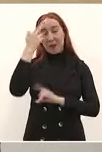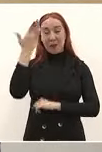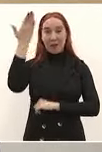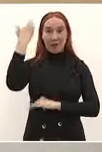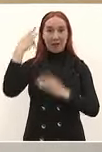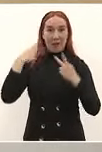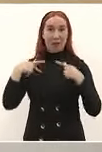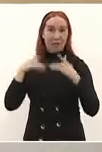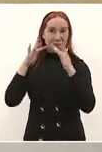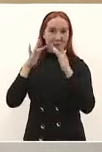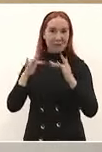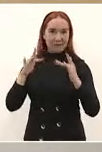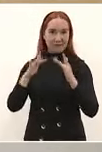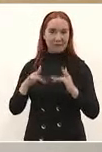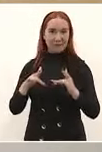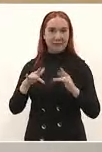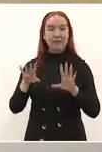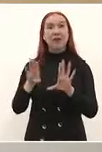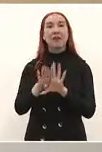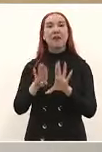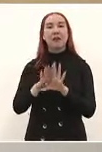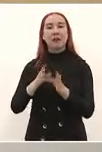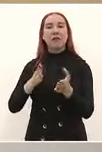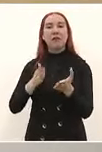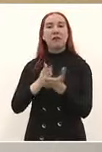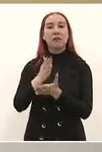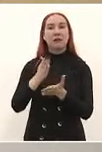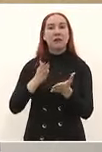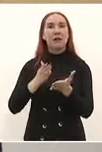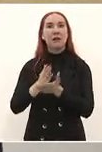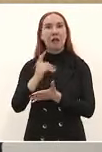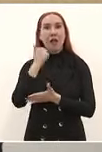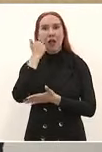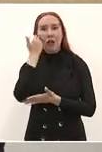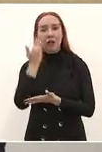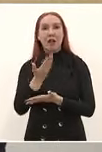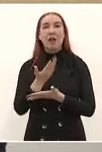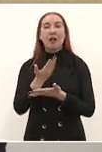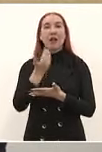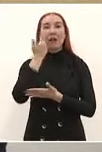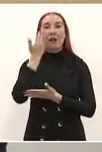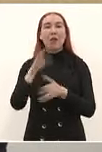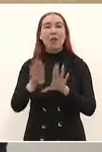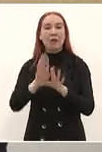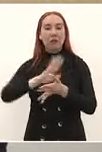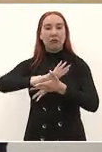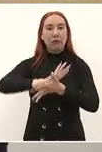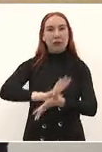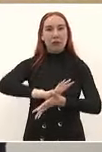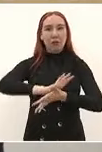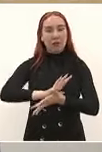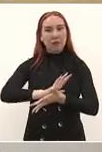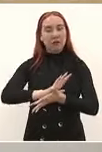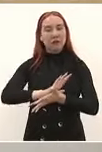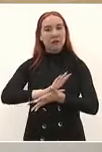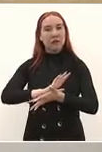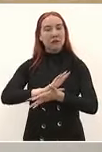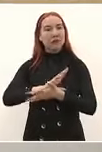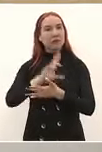de nuevo volvernos colonia y